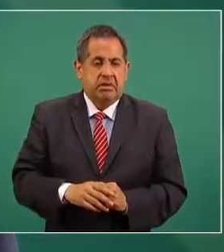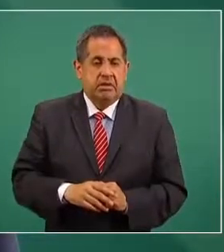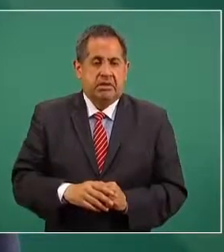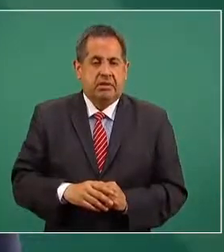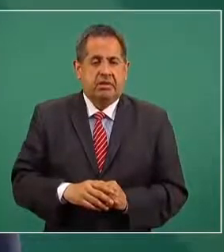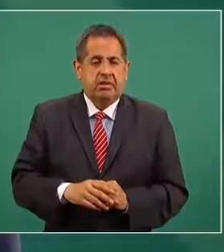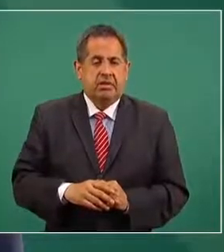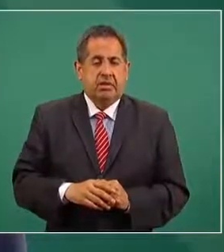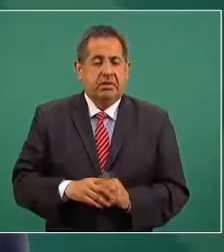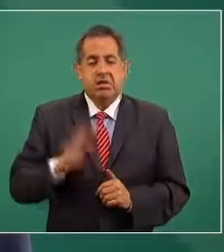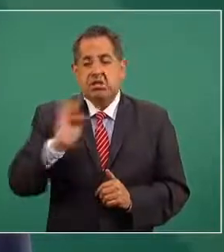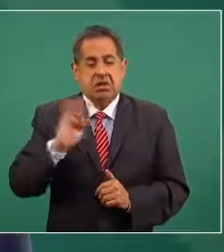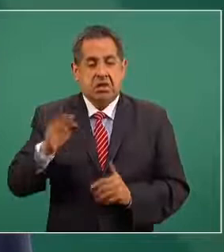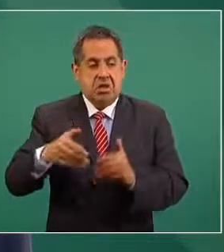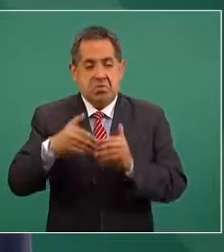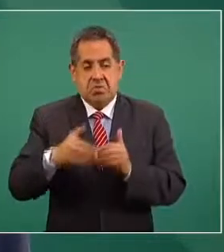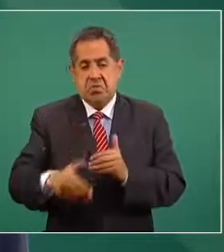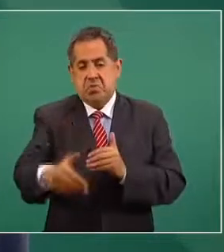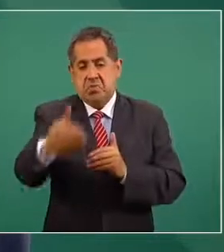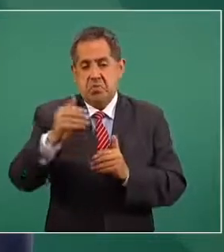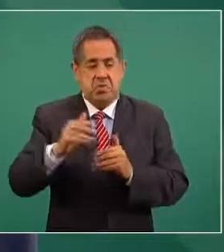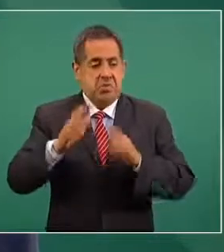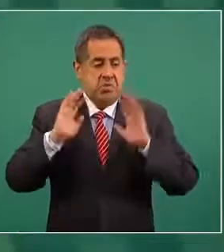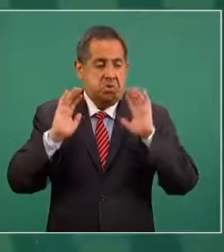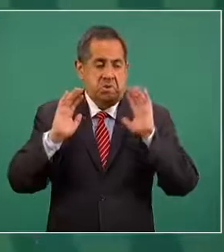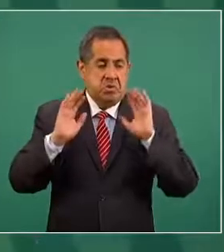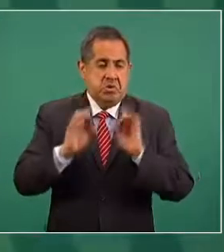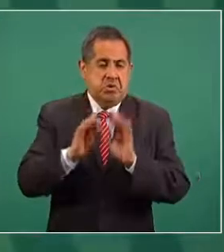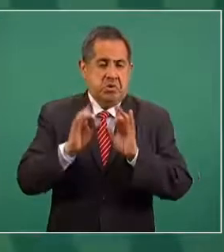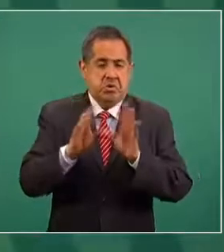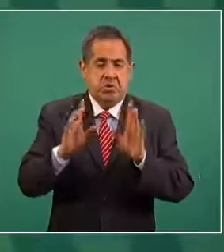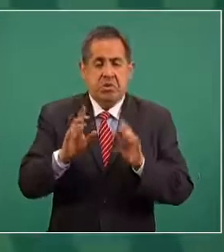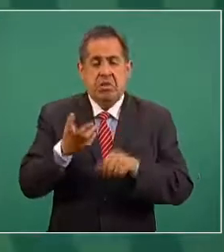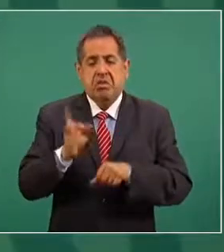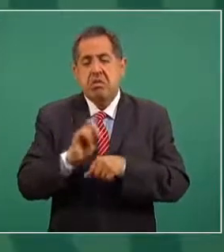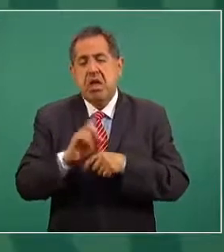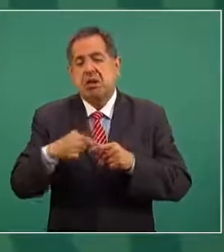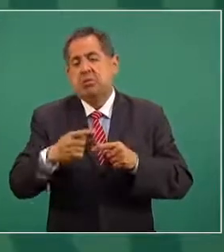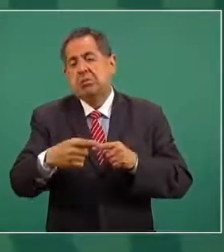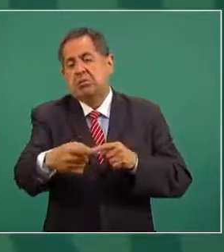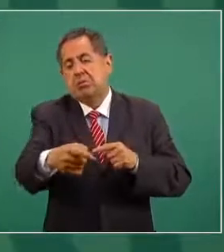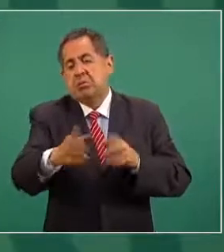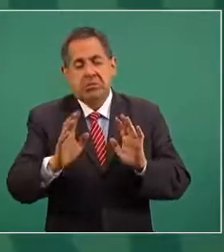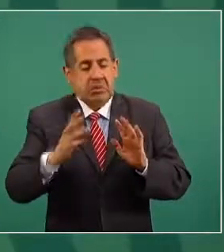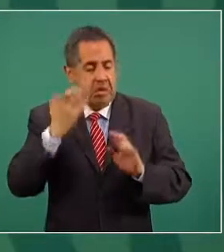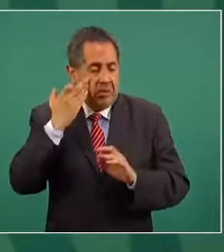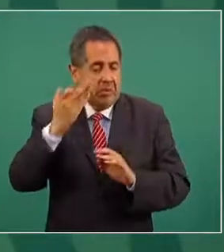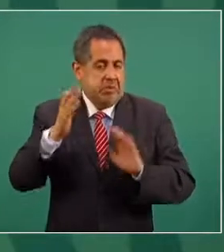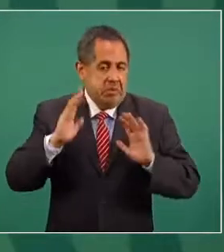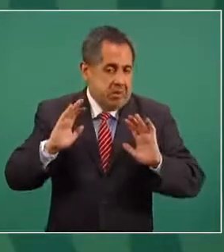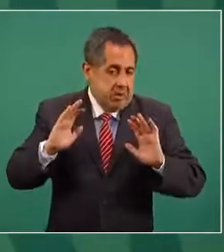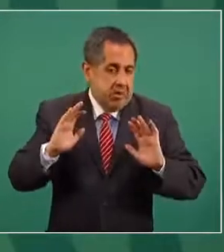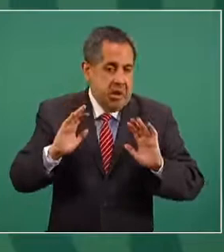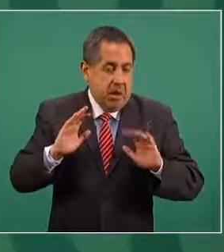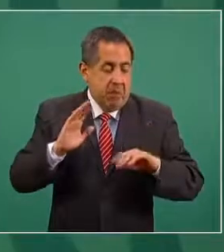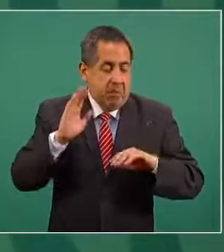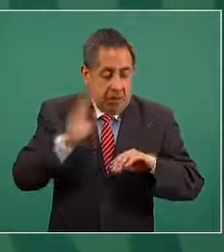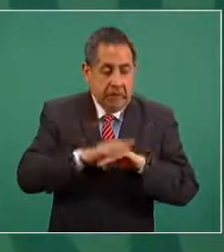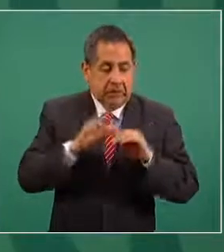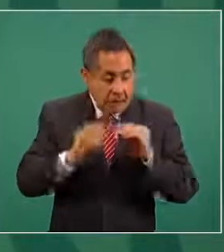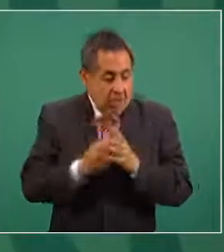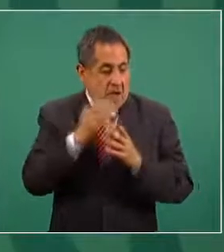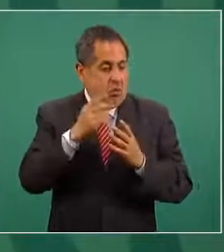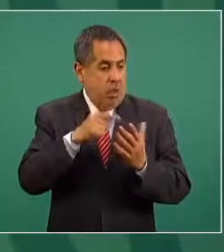el curso de estos días, no este tiempo, elementos